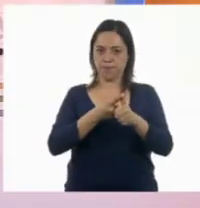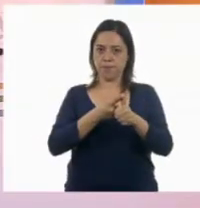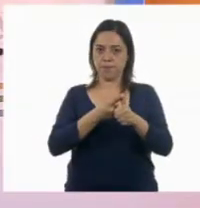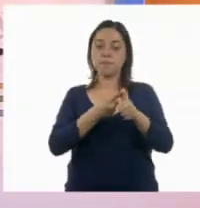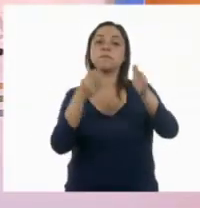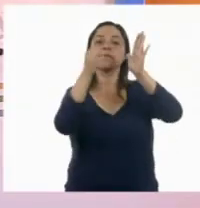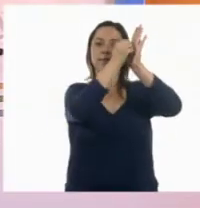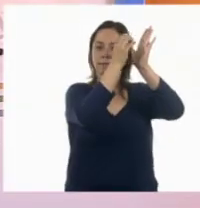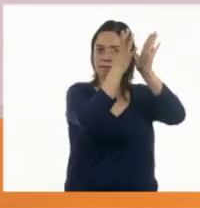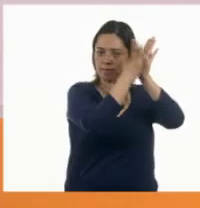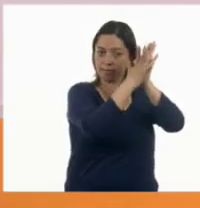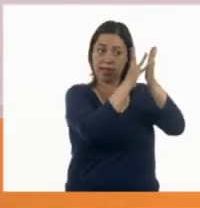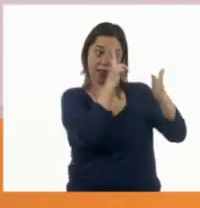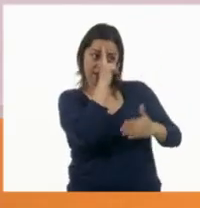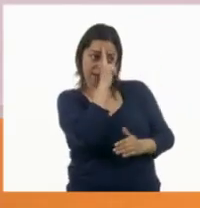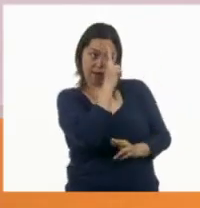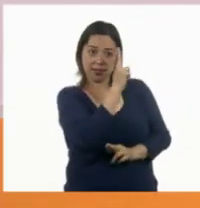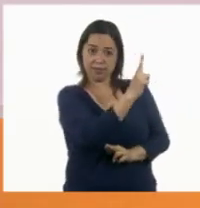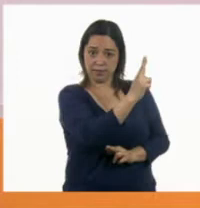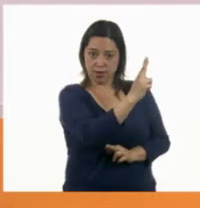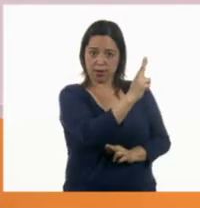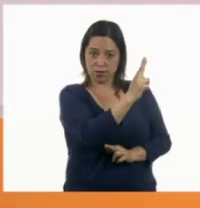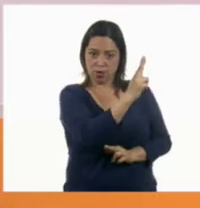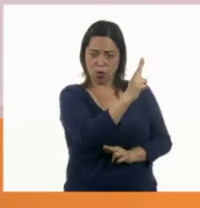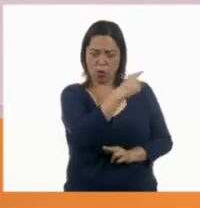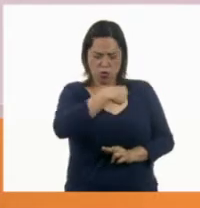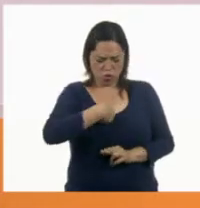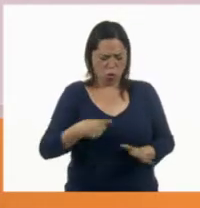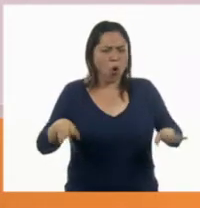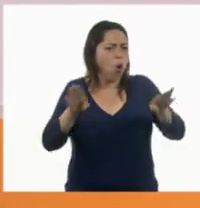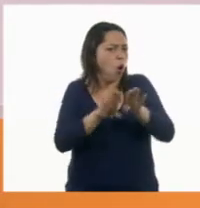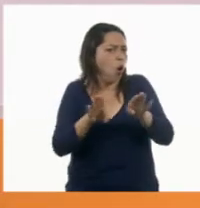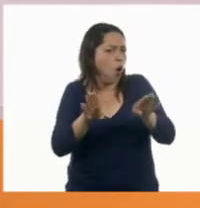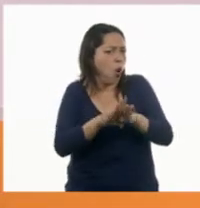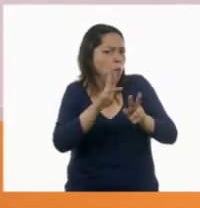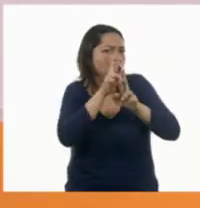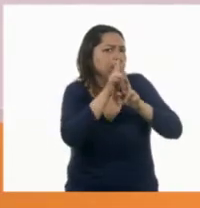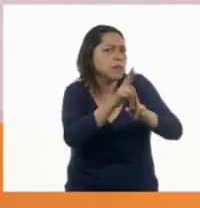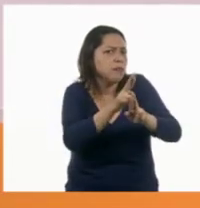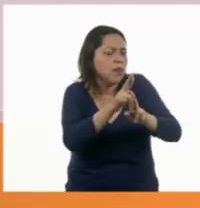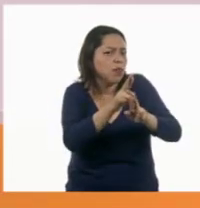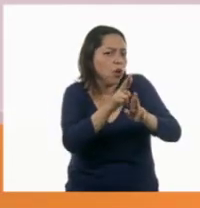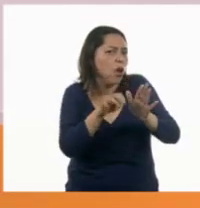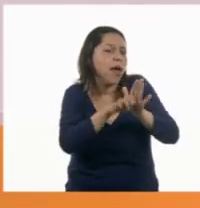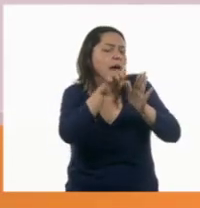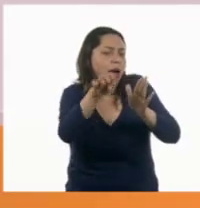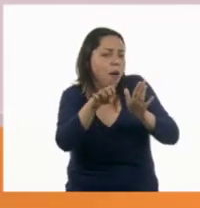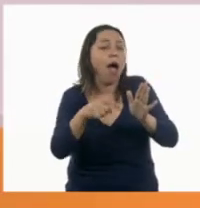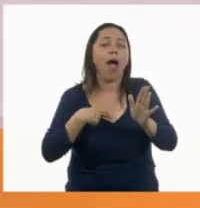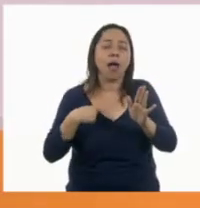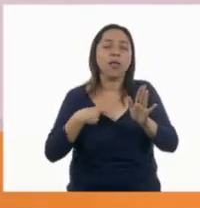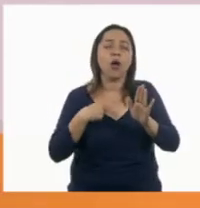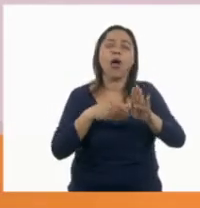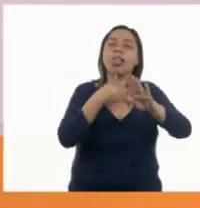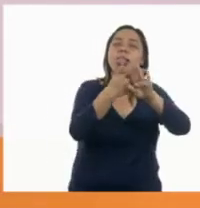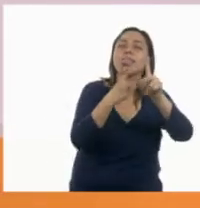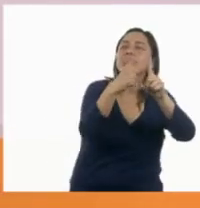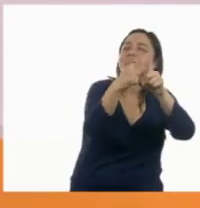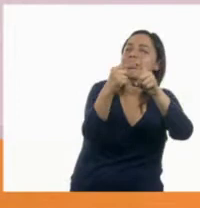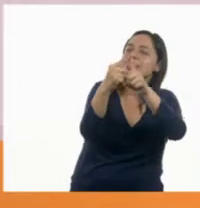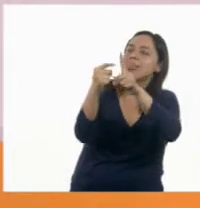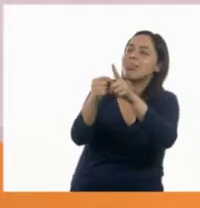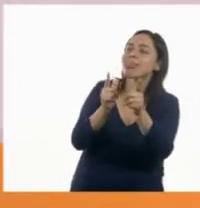Respeto. ¿Cómo puedo ejercer el respeto? No burlándome de mis